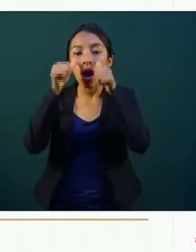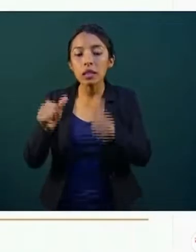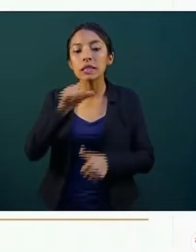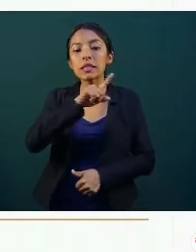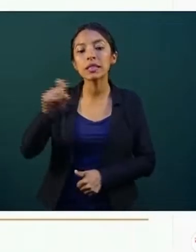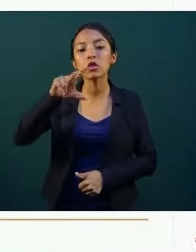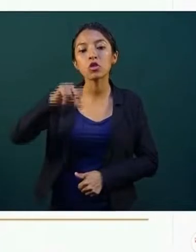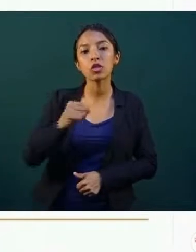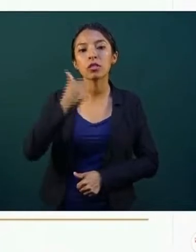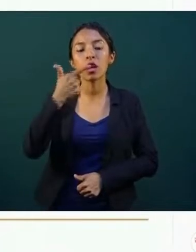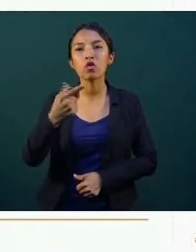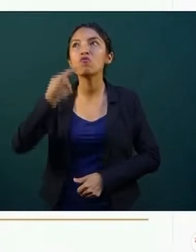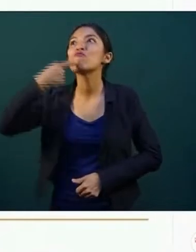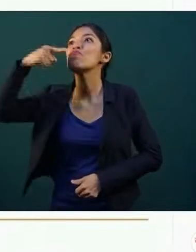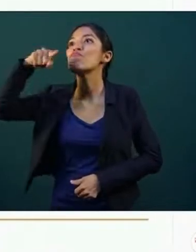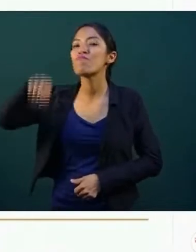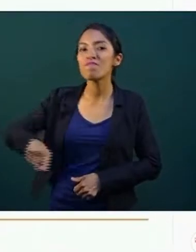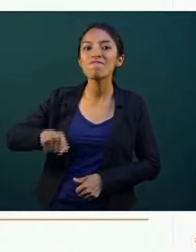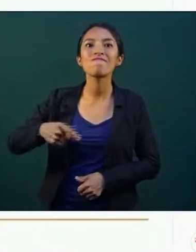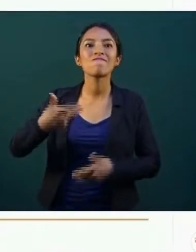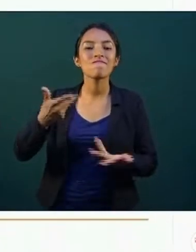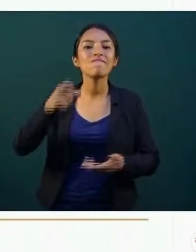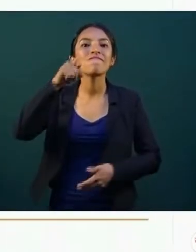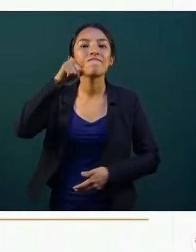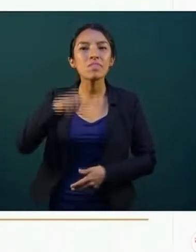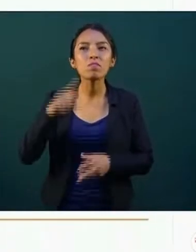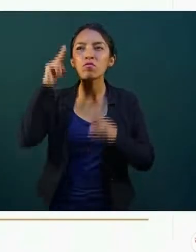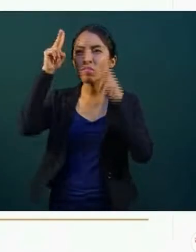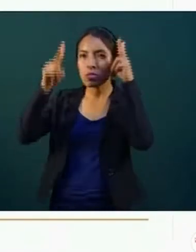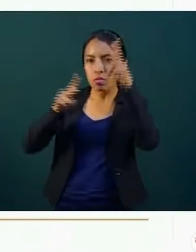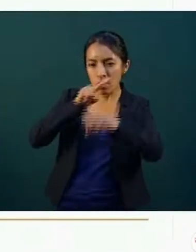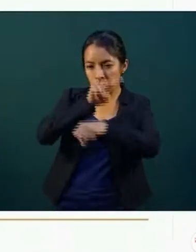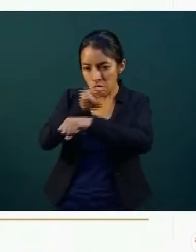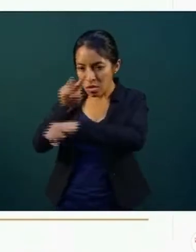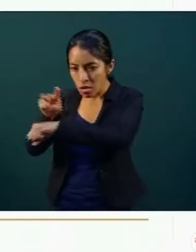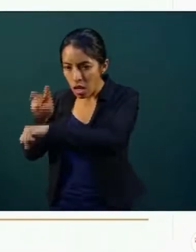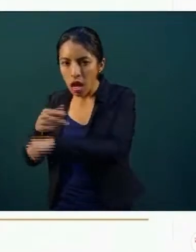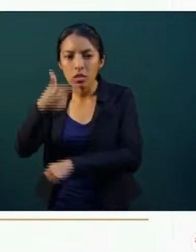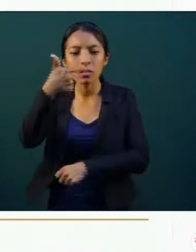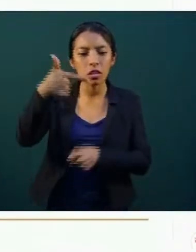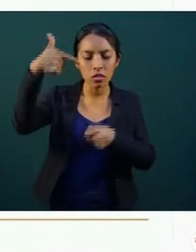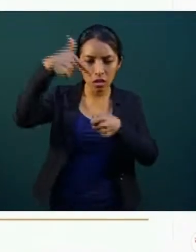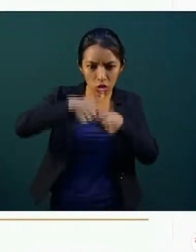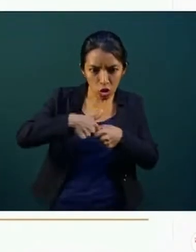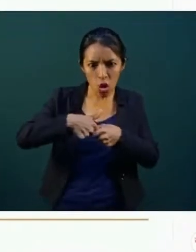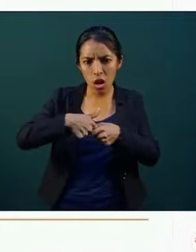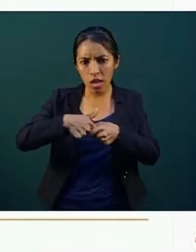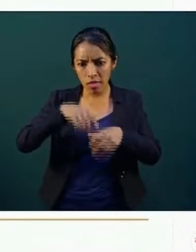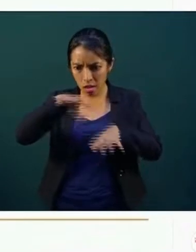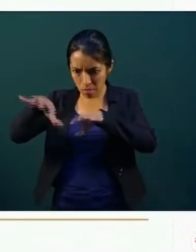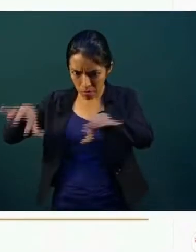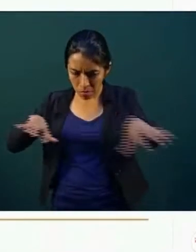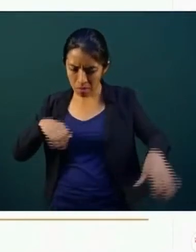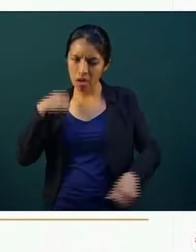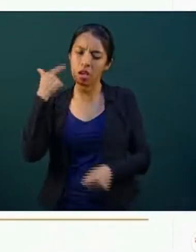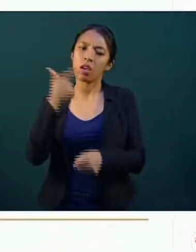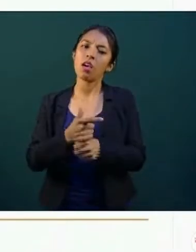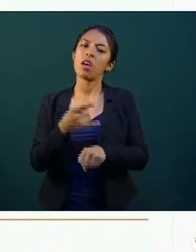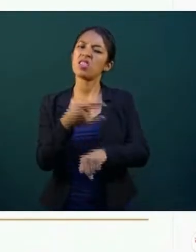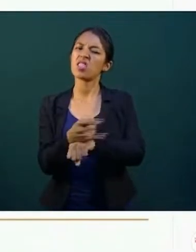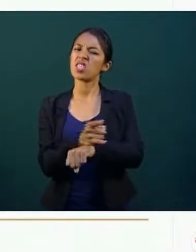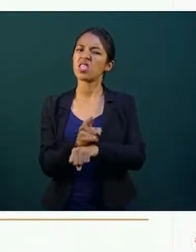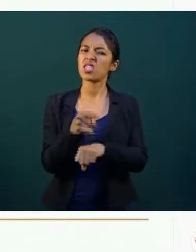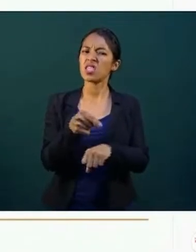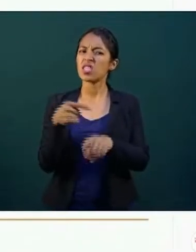denuncias, se practicaron 161 visitas, en seis gasolineras se detectaron irregularidades por no dar